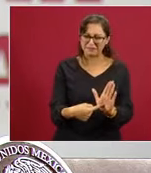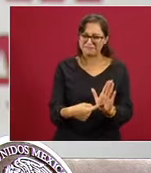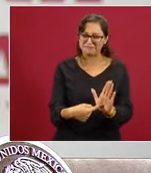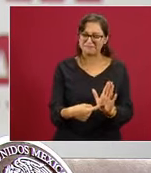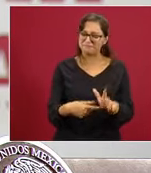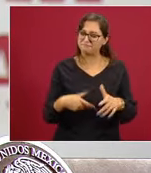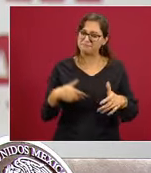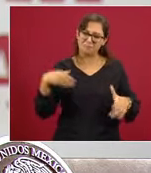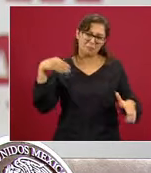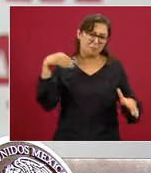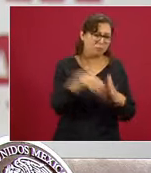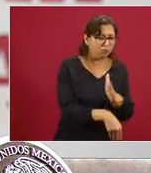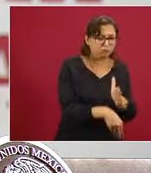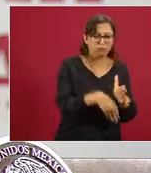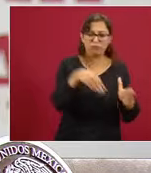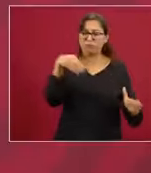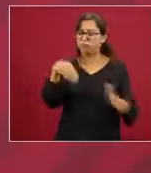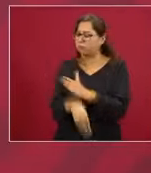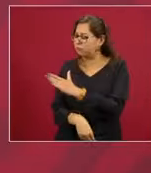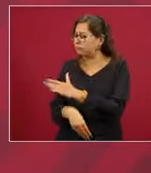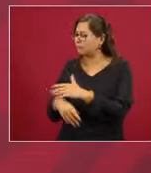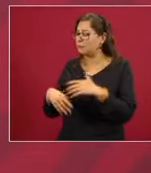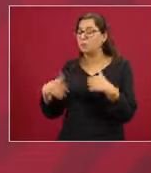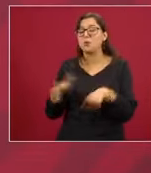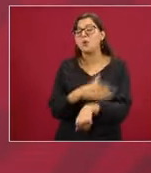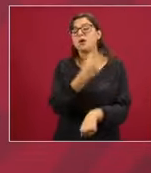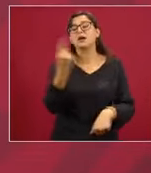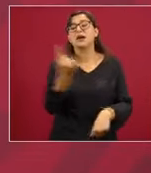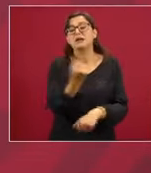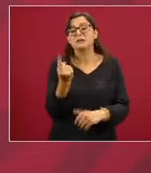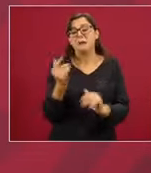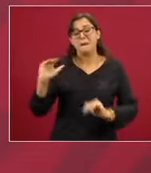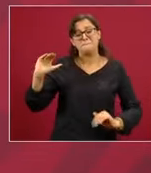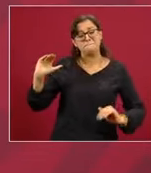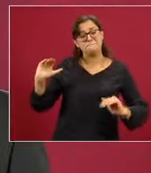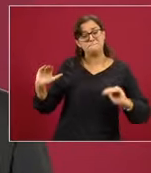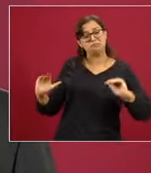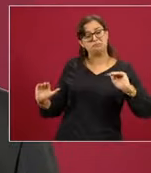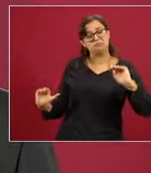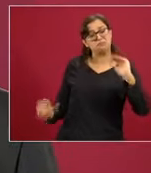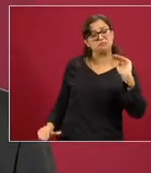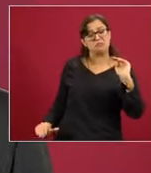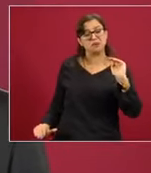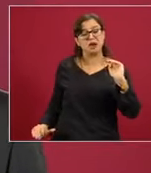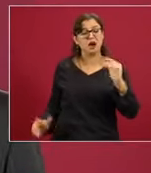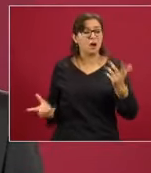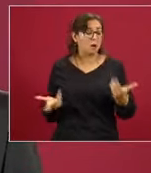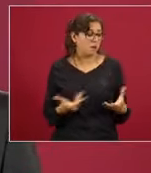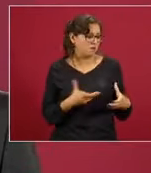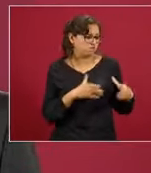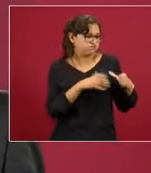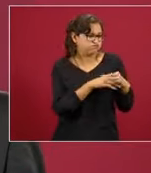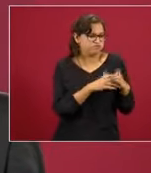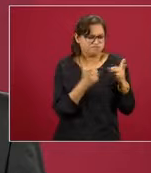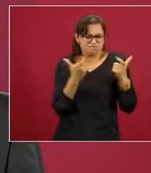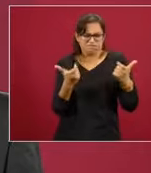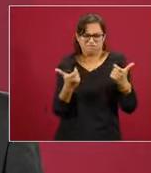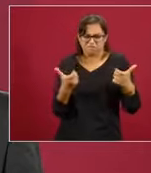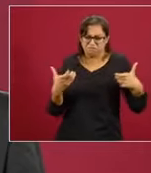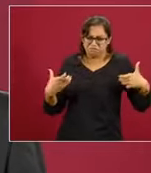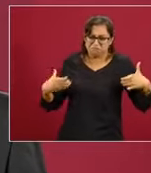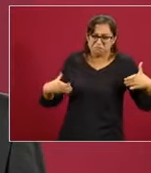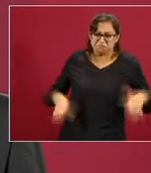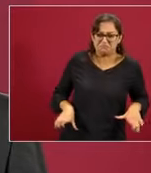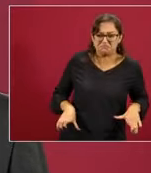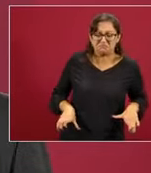llevó a grandes inequidades socioeconómicas, a la concentración del ingreso, a la polarización de